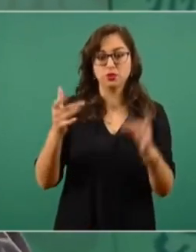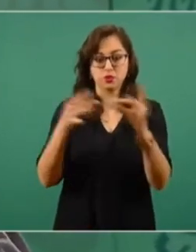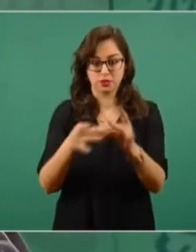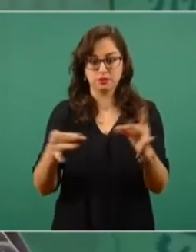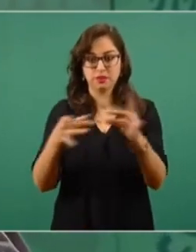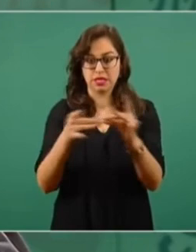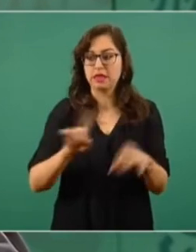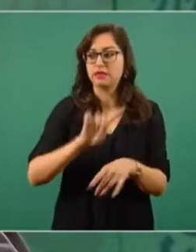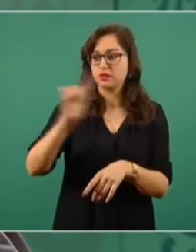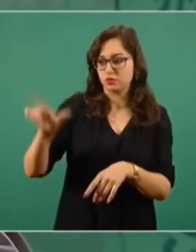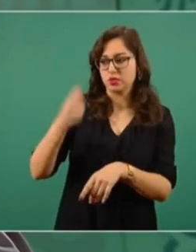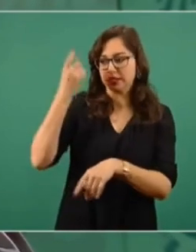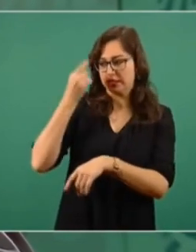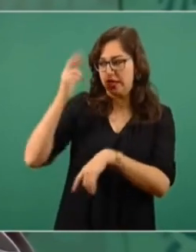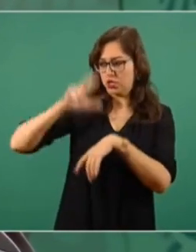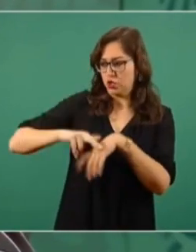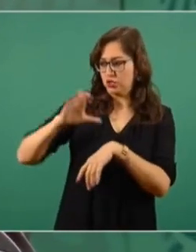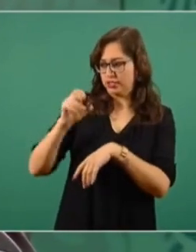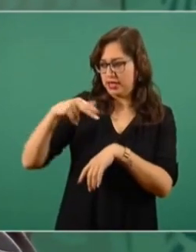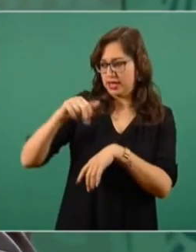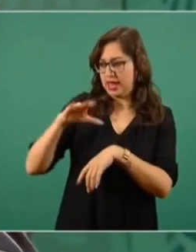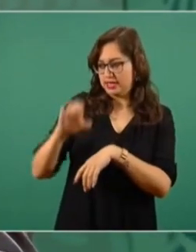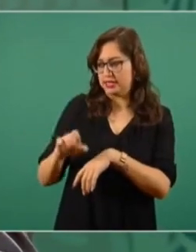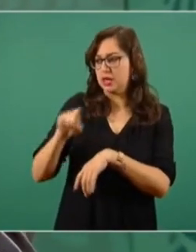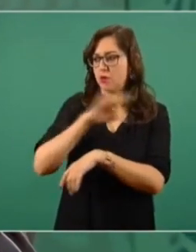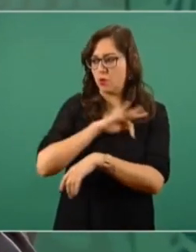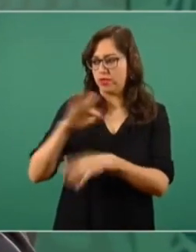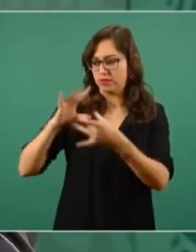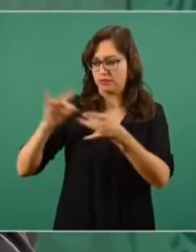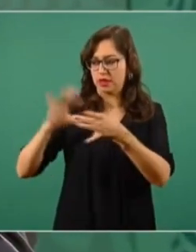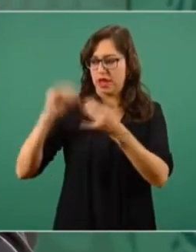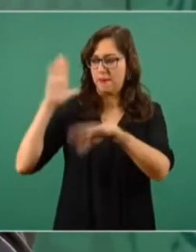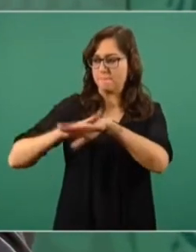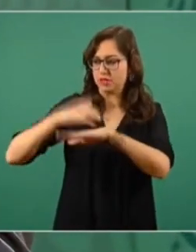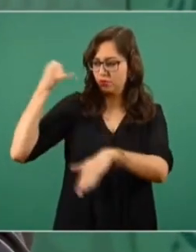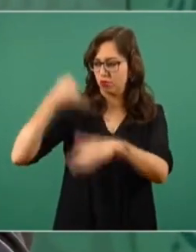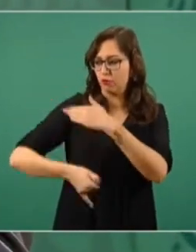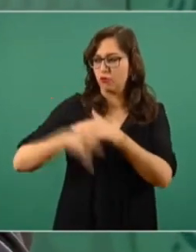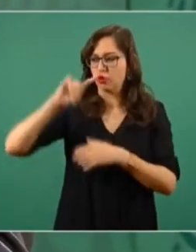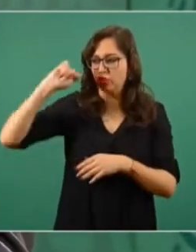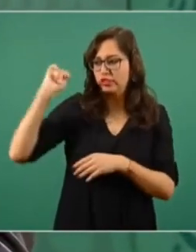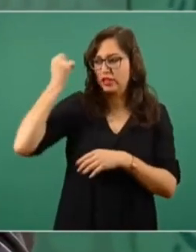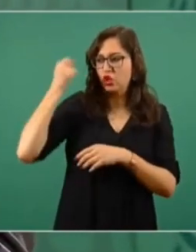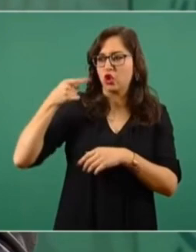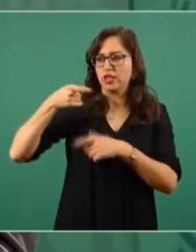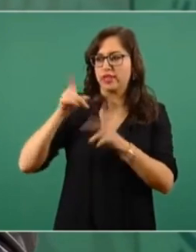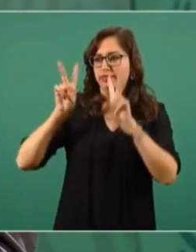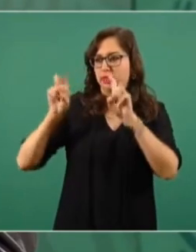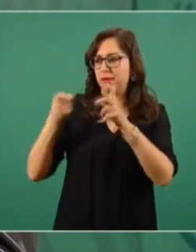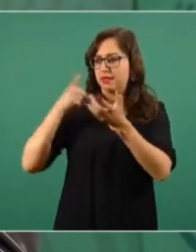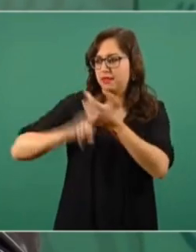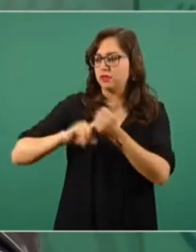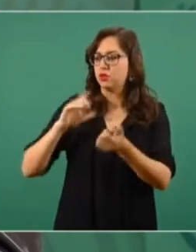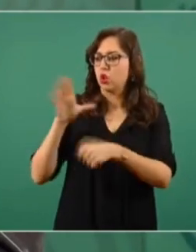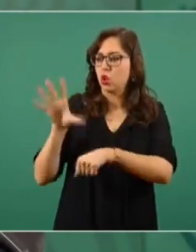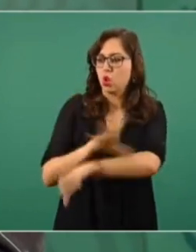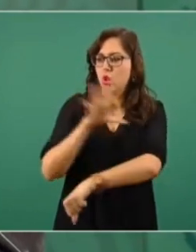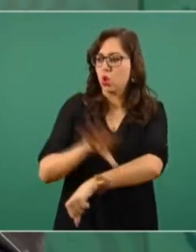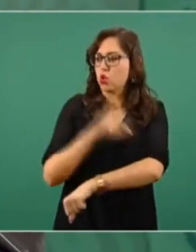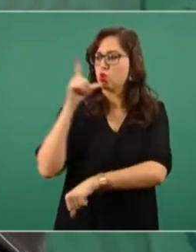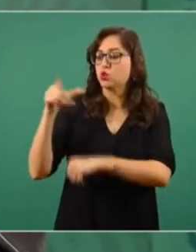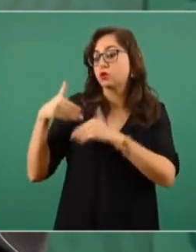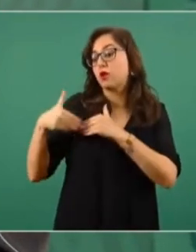Senado se lo explicara, lo técnico, lo que se puede hacer hacia adelante. Es pero